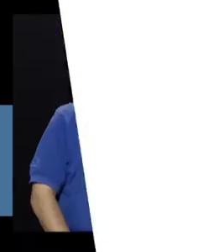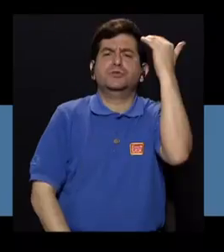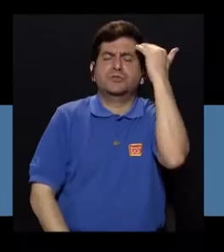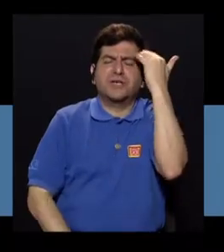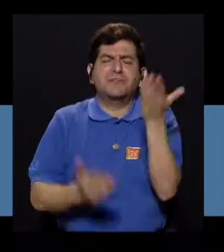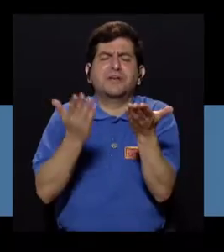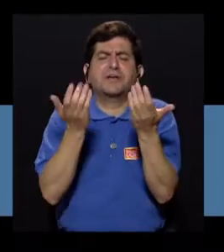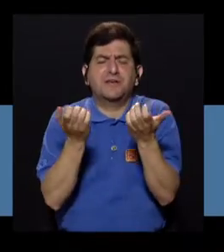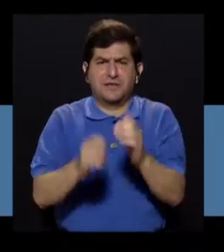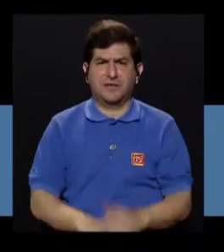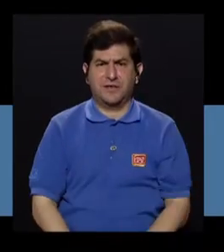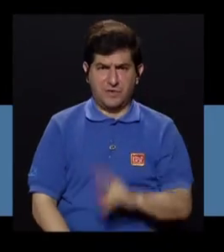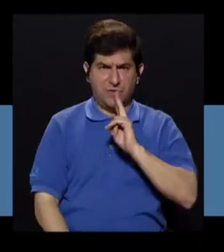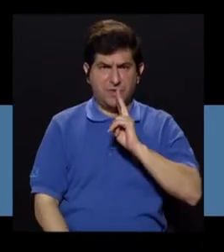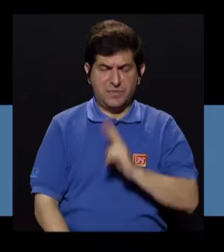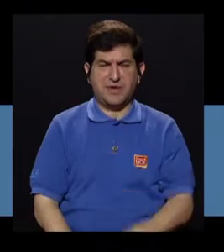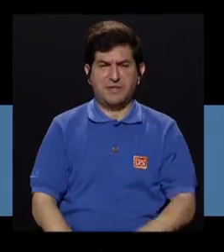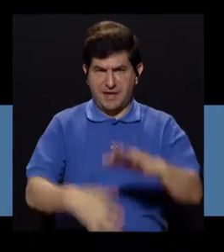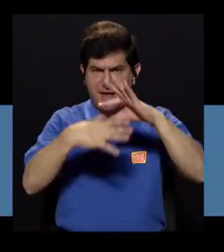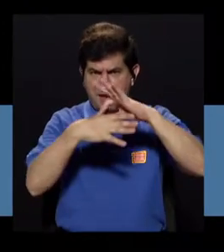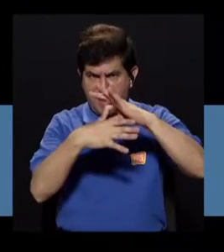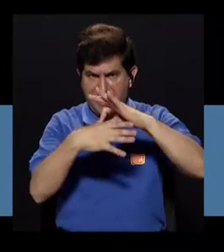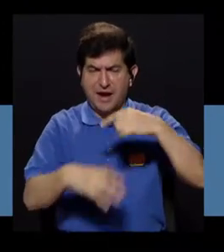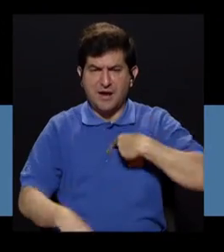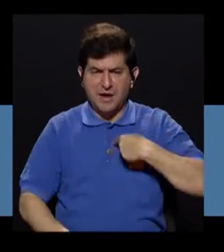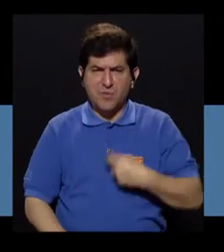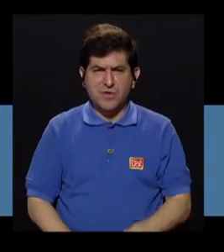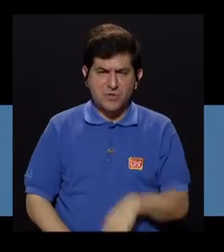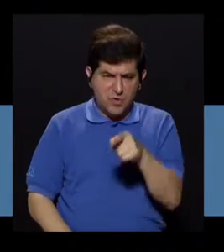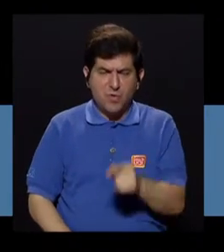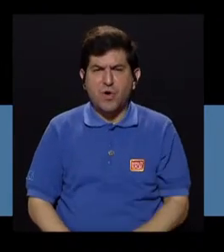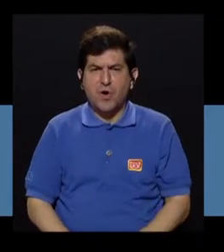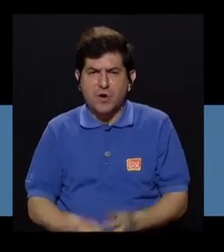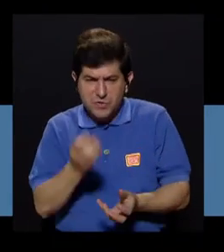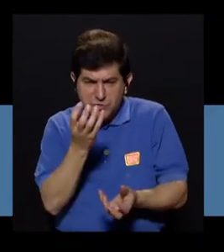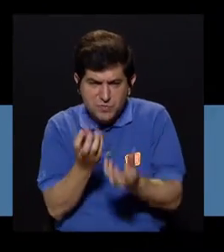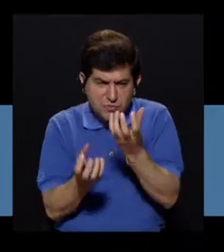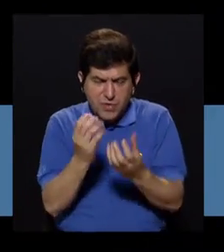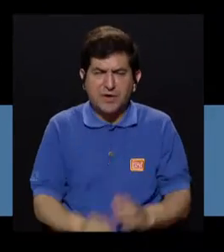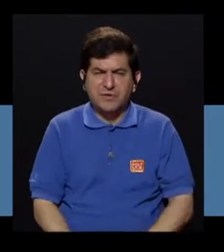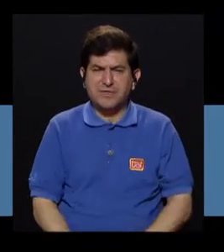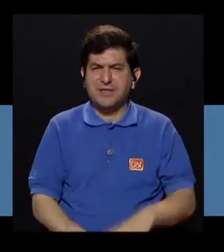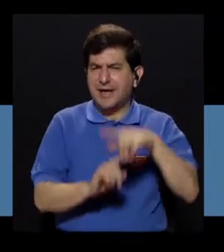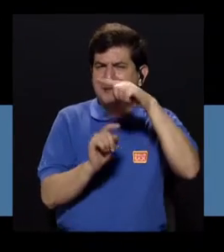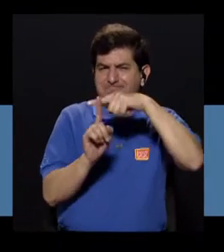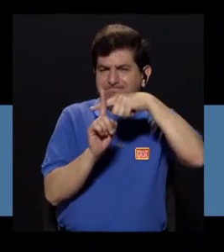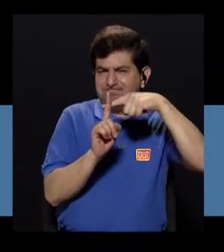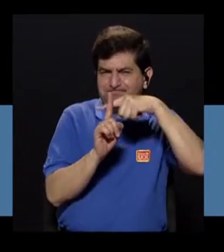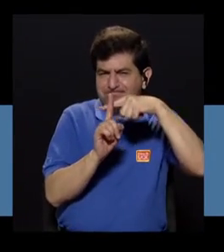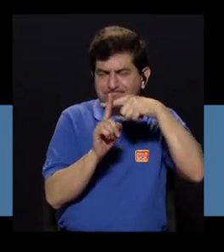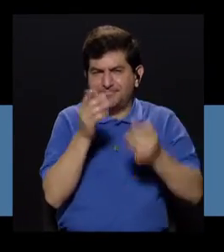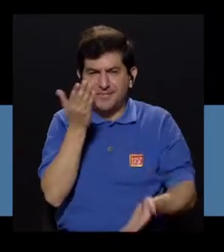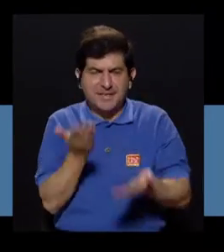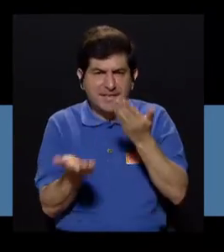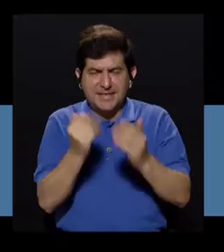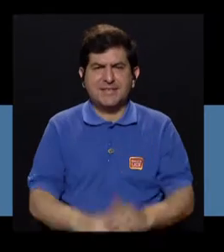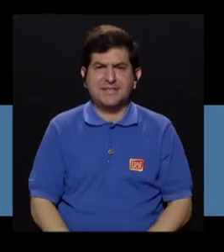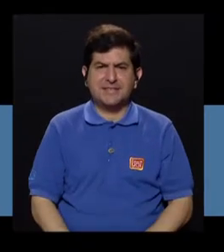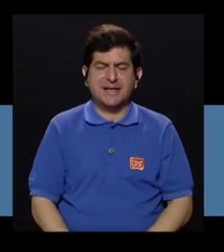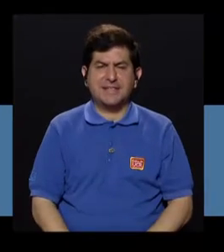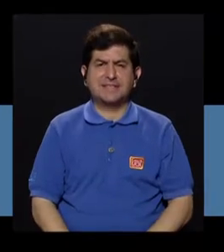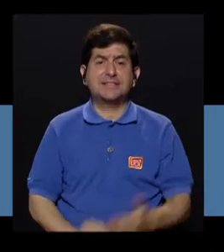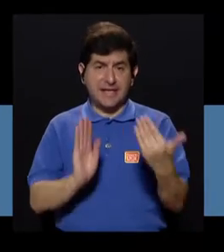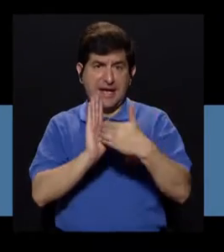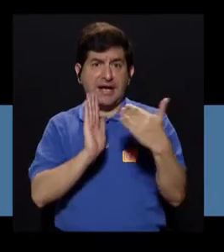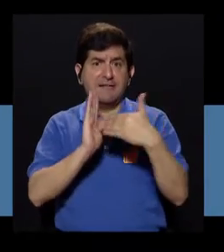Quisiera saber yo si realmente la carne cuando uno la cocina a medio término puede ser